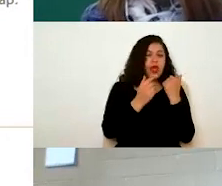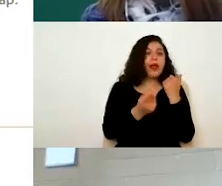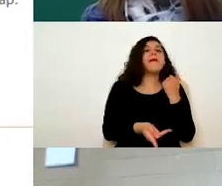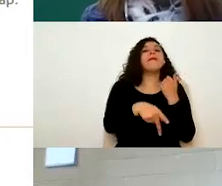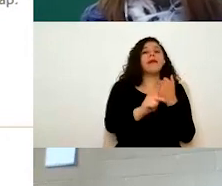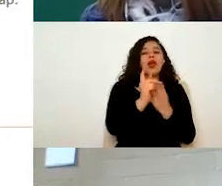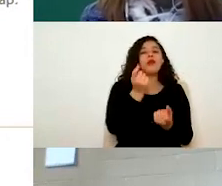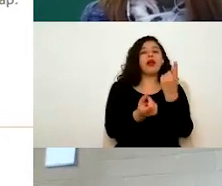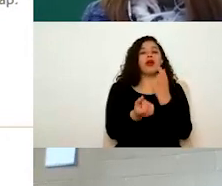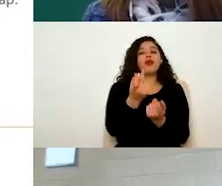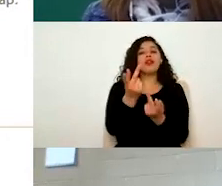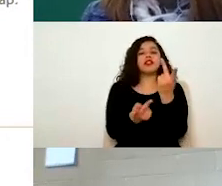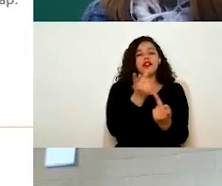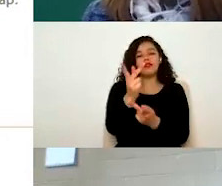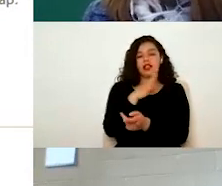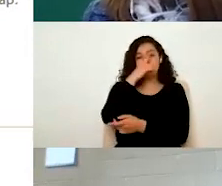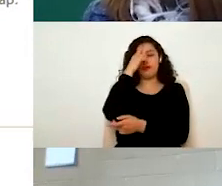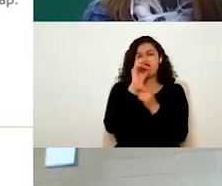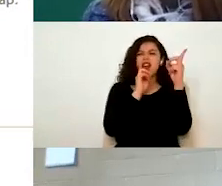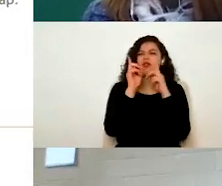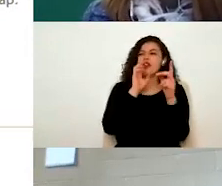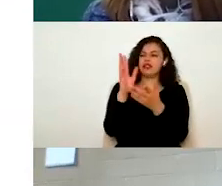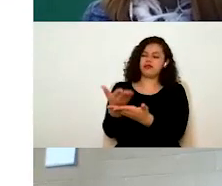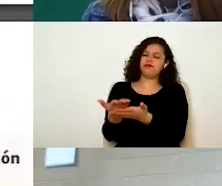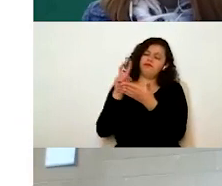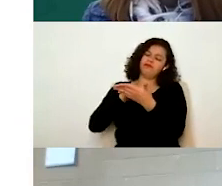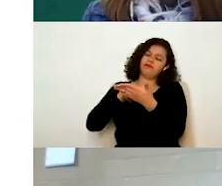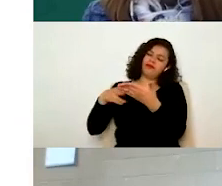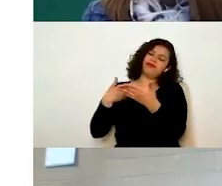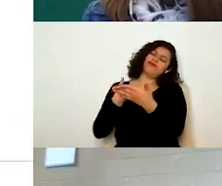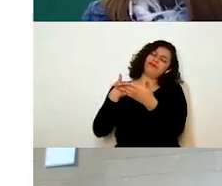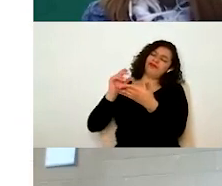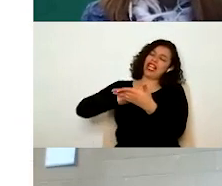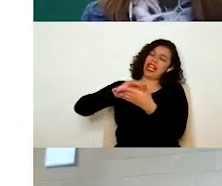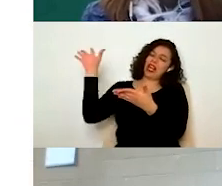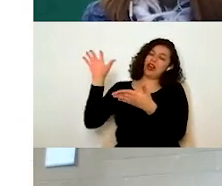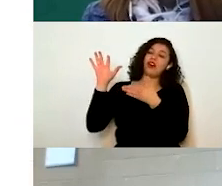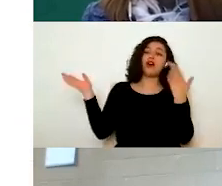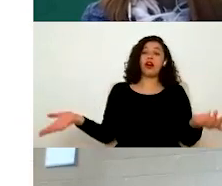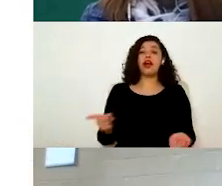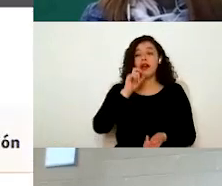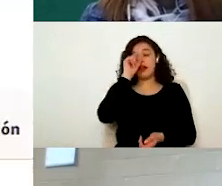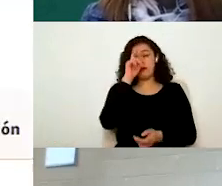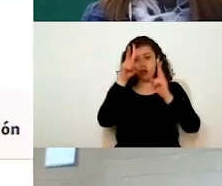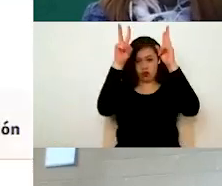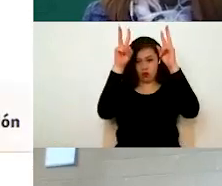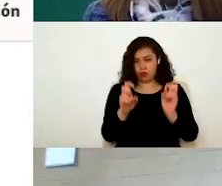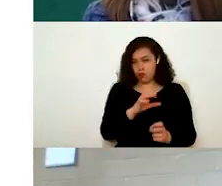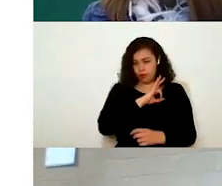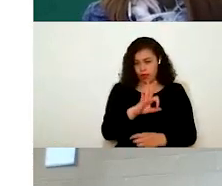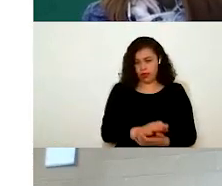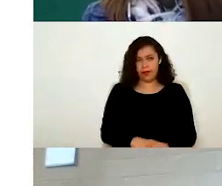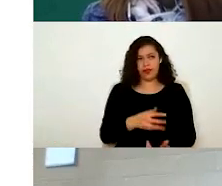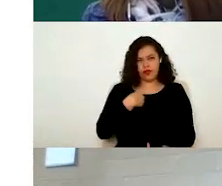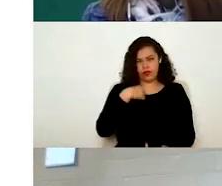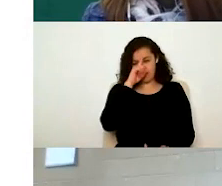les pueden ayudar a solventar dudas de esos temas en específicos. Igualmente pueden descargar este archivo. Yo les